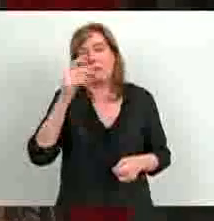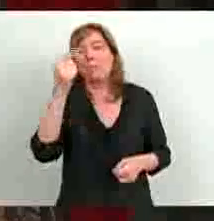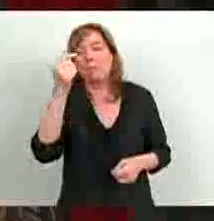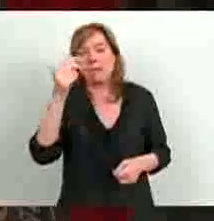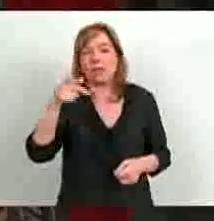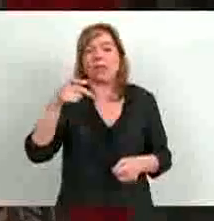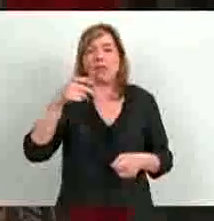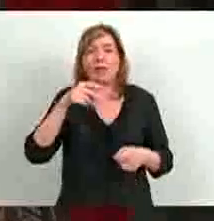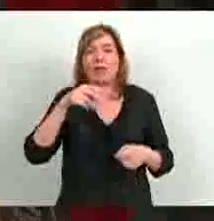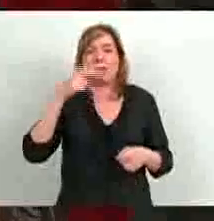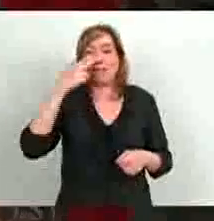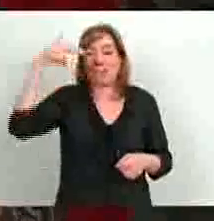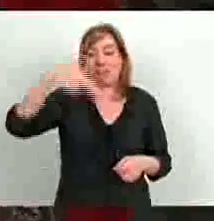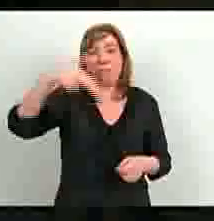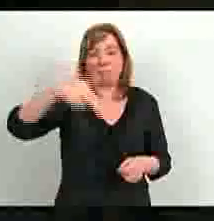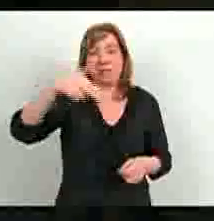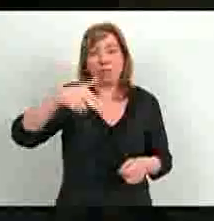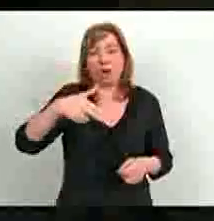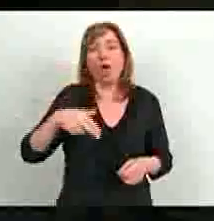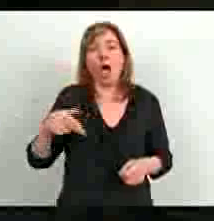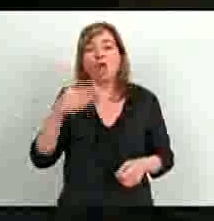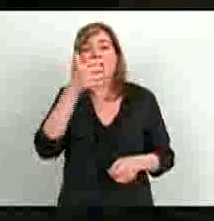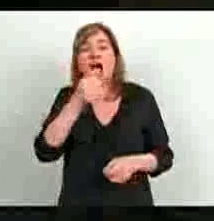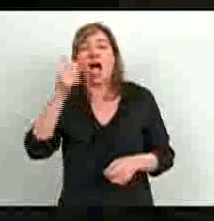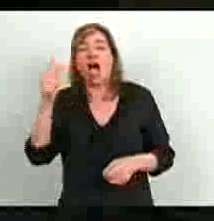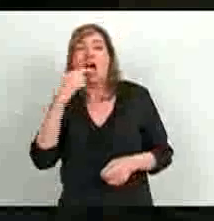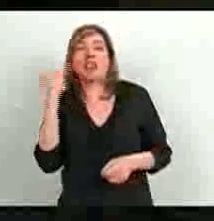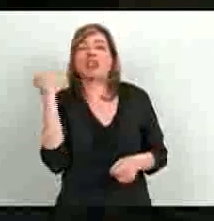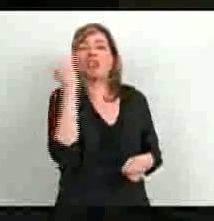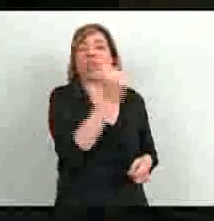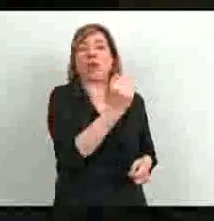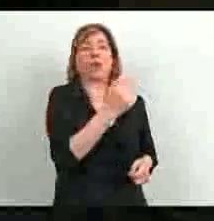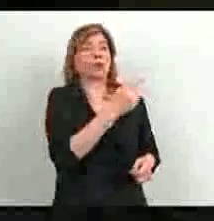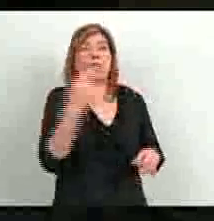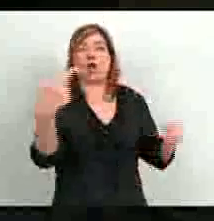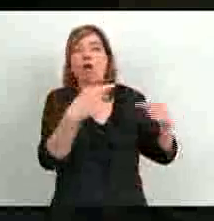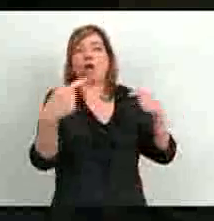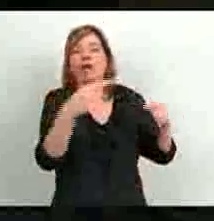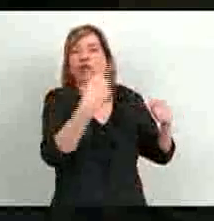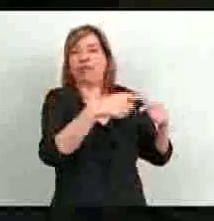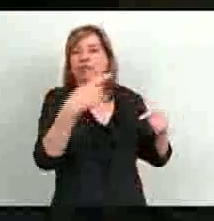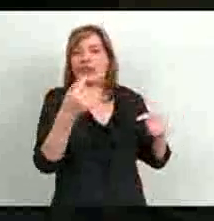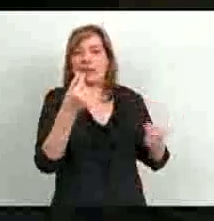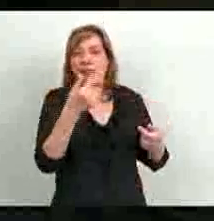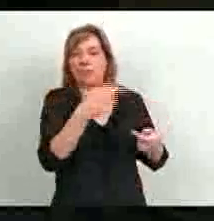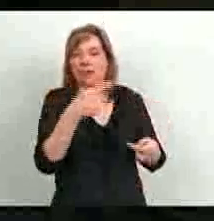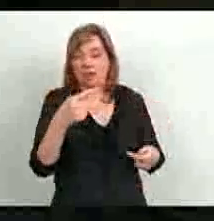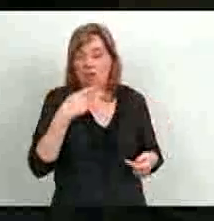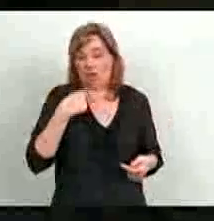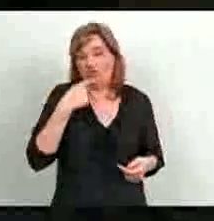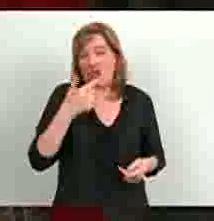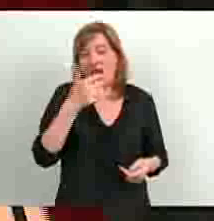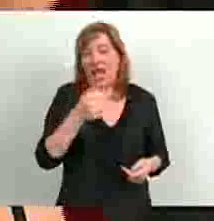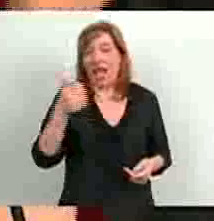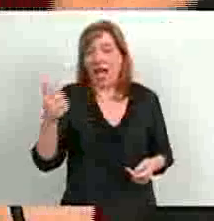Aerolíneas ha hecho una presentación ante la defensa nacional de la competencia. Digo Aerolíneas porque, por un